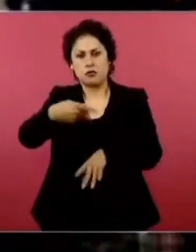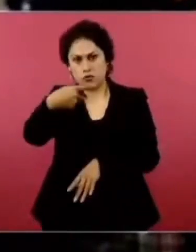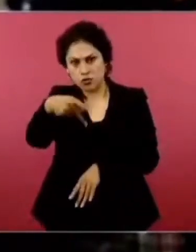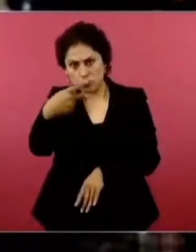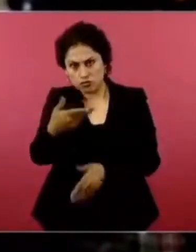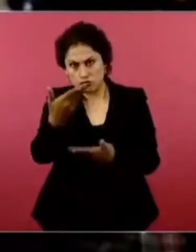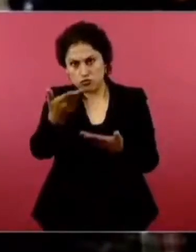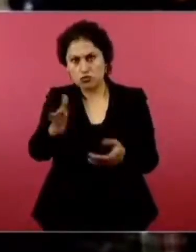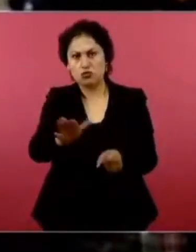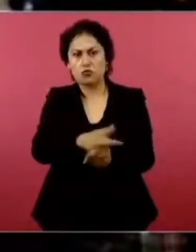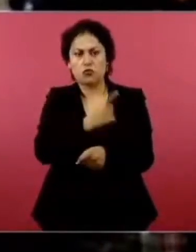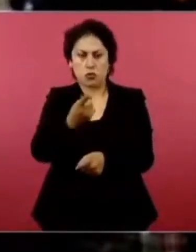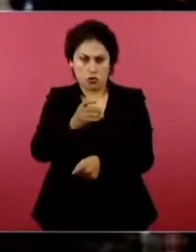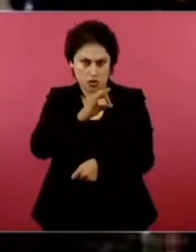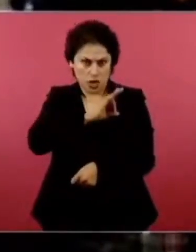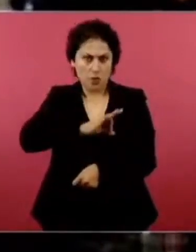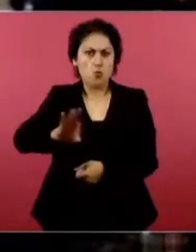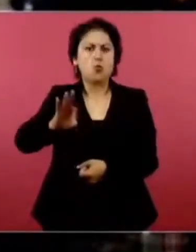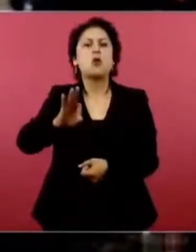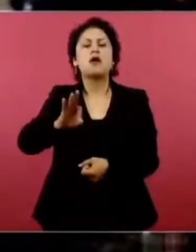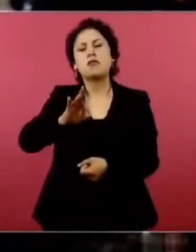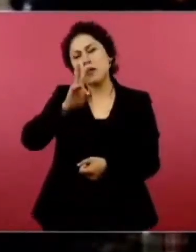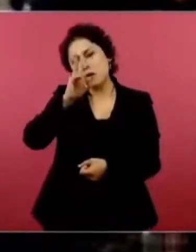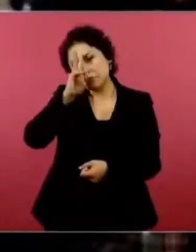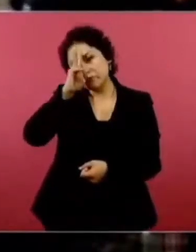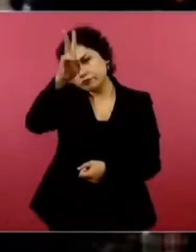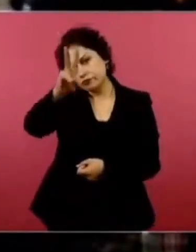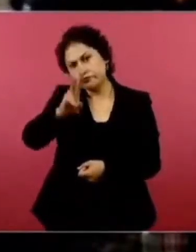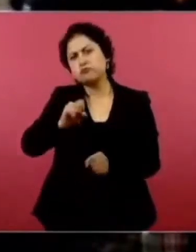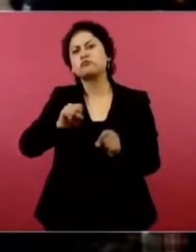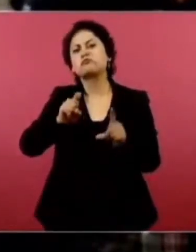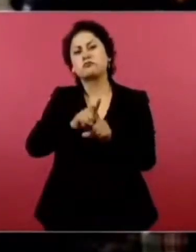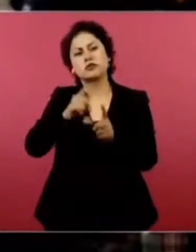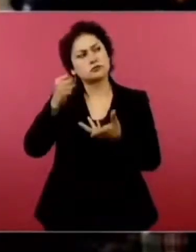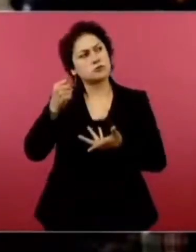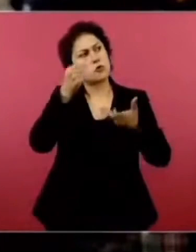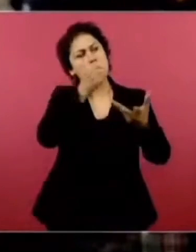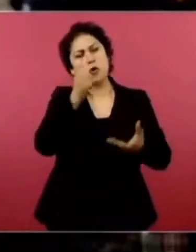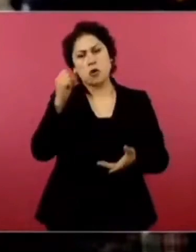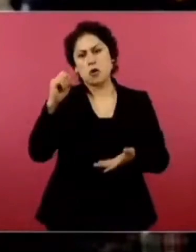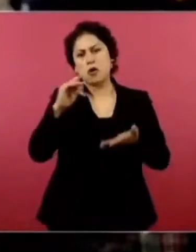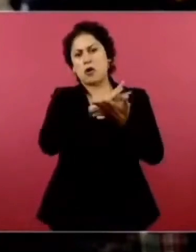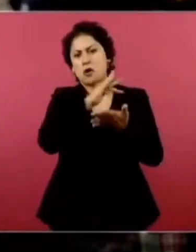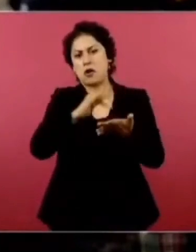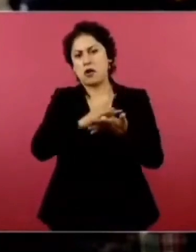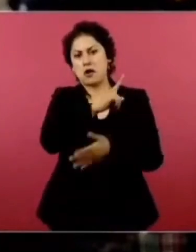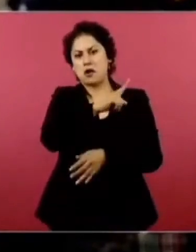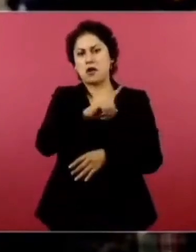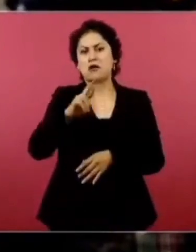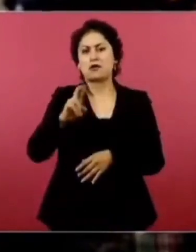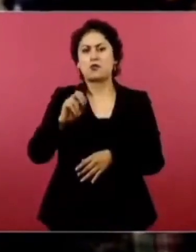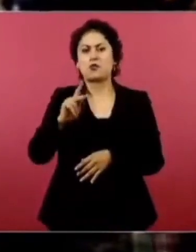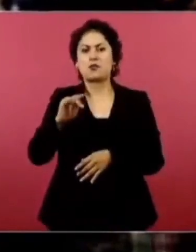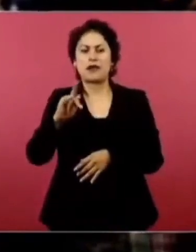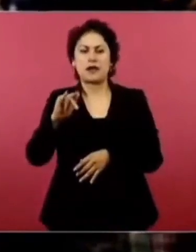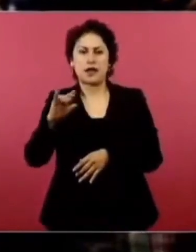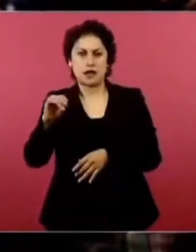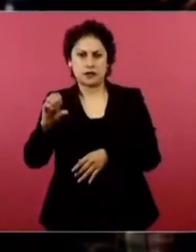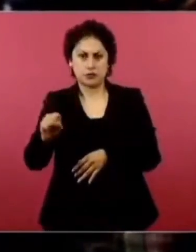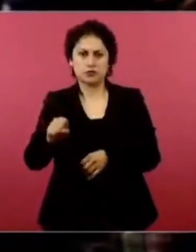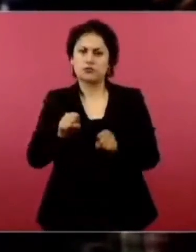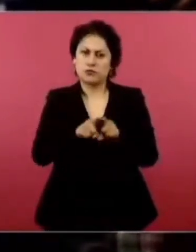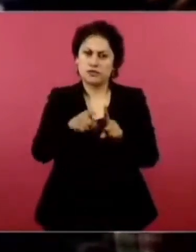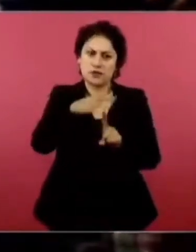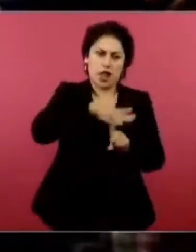reciprocidad actuar de la misma manera con los republicanos en un contenido electoral como el que se vive en los Estados Unidos en este tiempo. Y